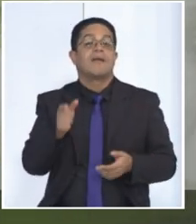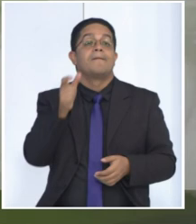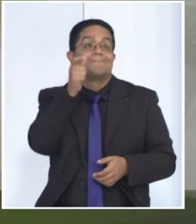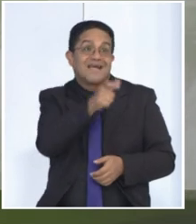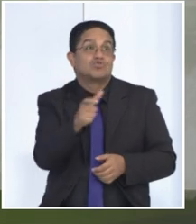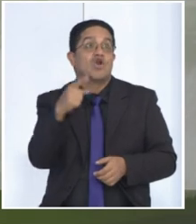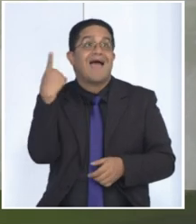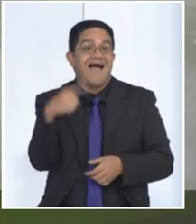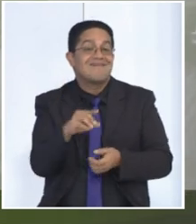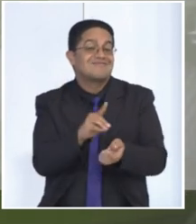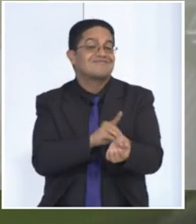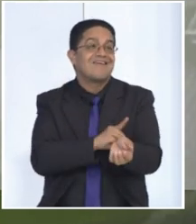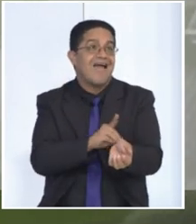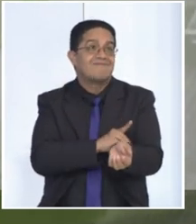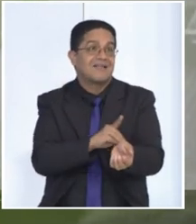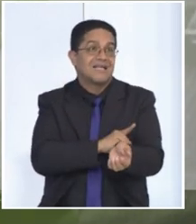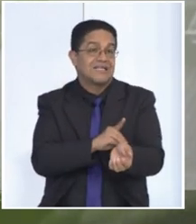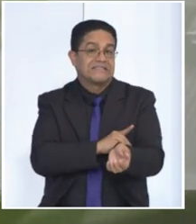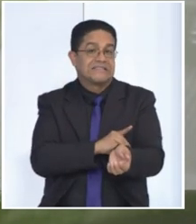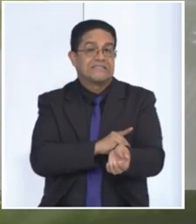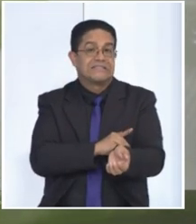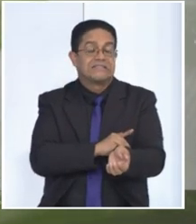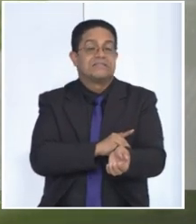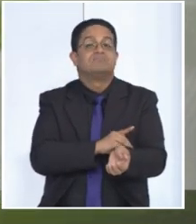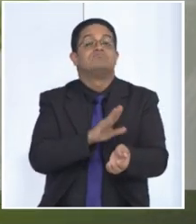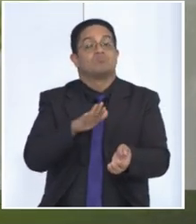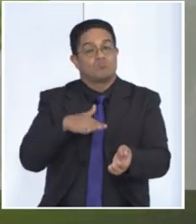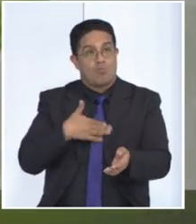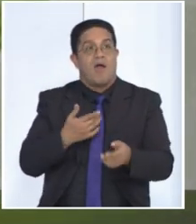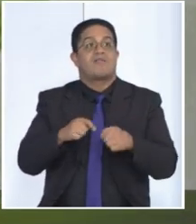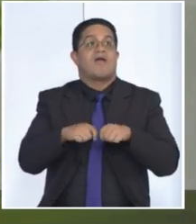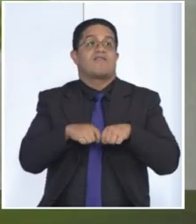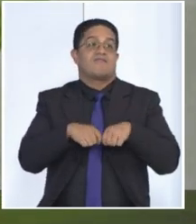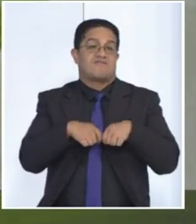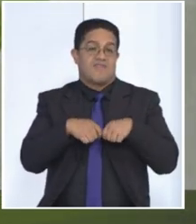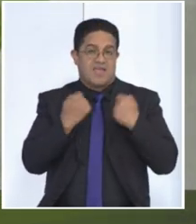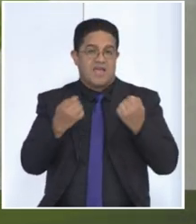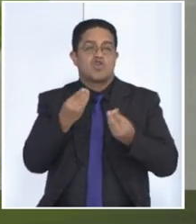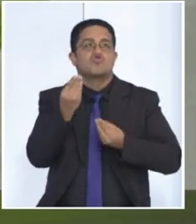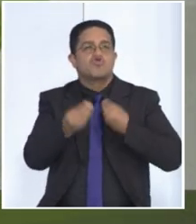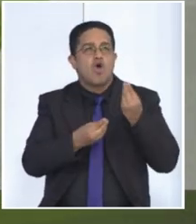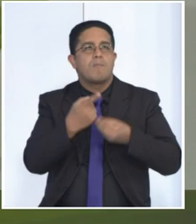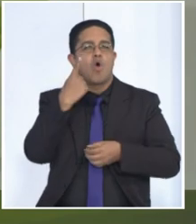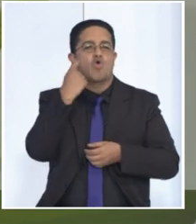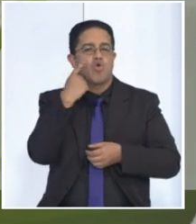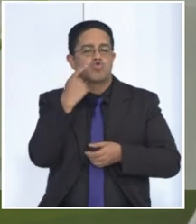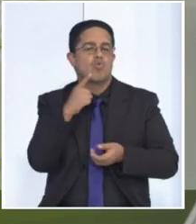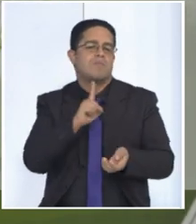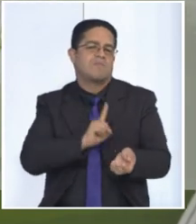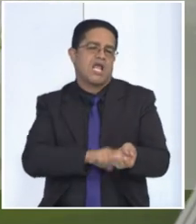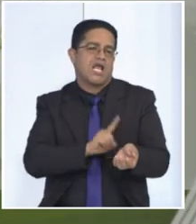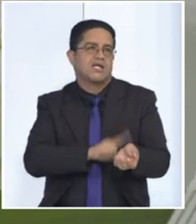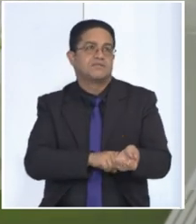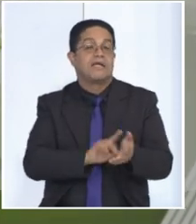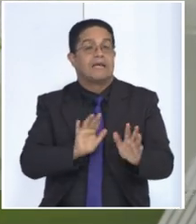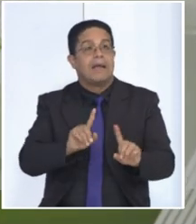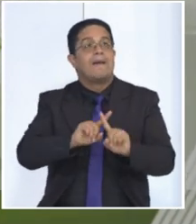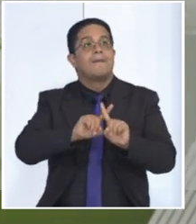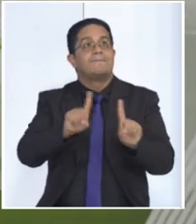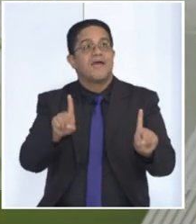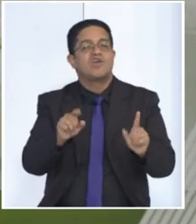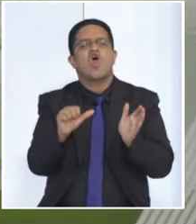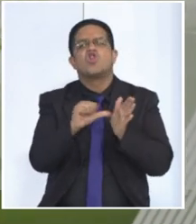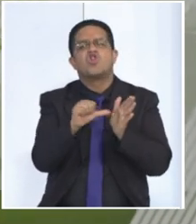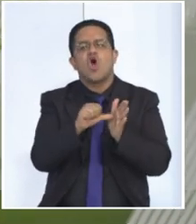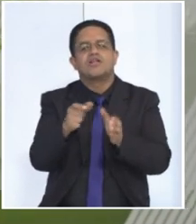puede incidir directamente sobre la regularidad de su ritmo glicémico. Ahora bien, el detalle está dónde lo